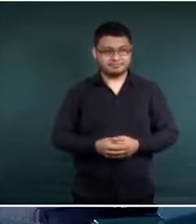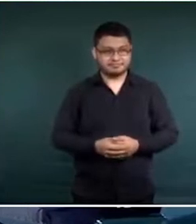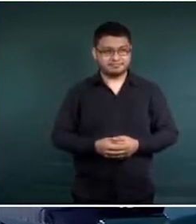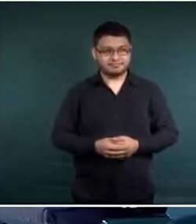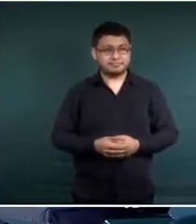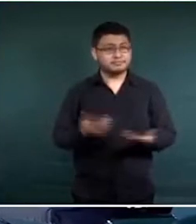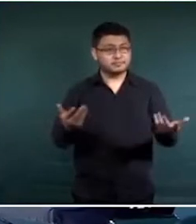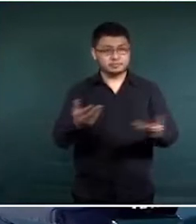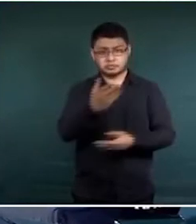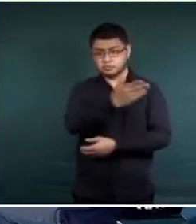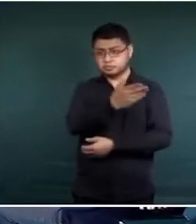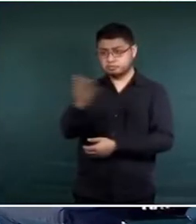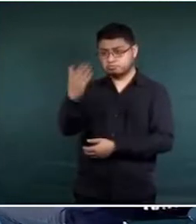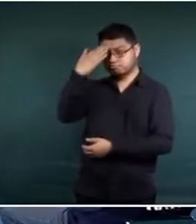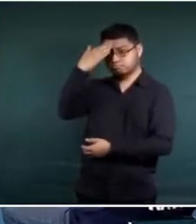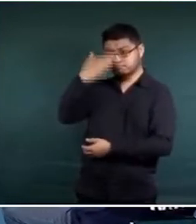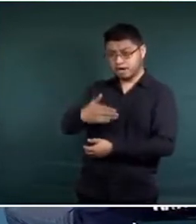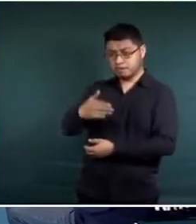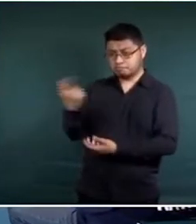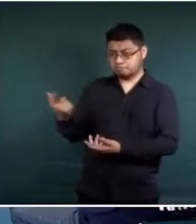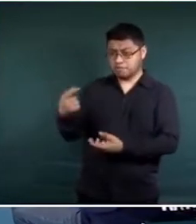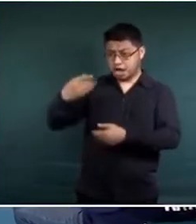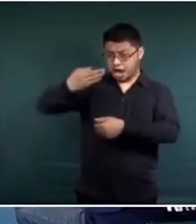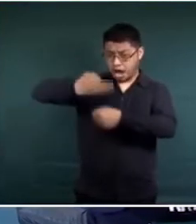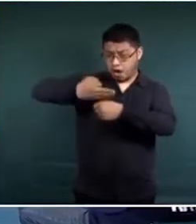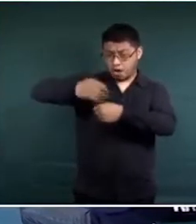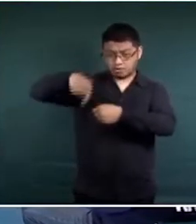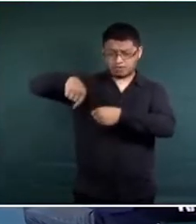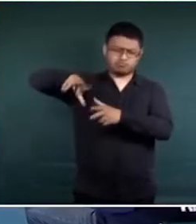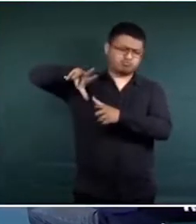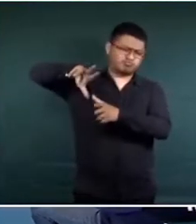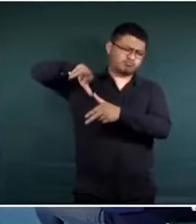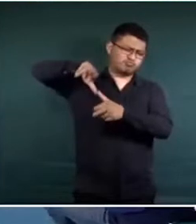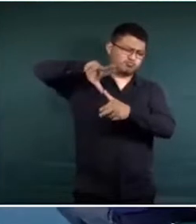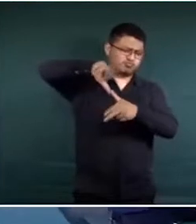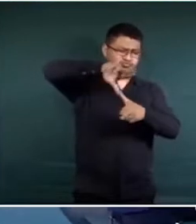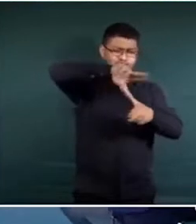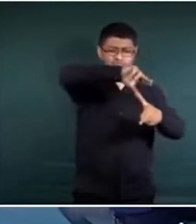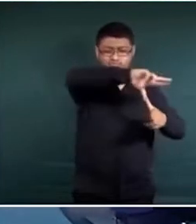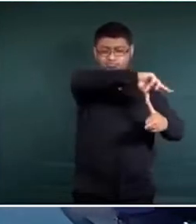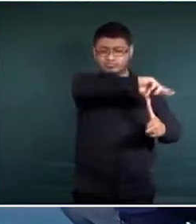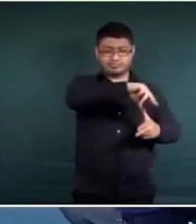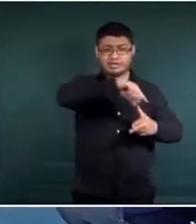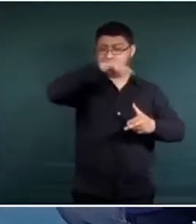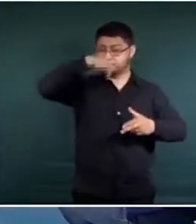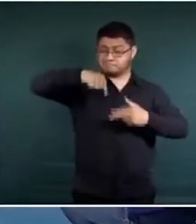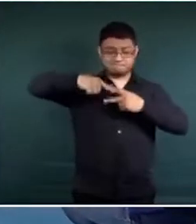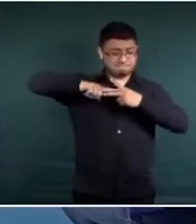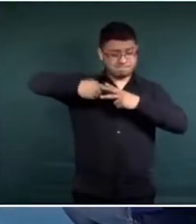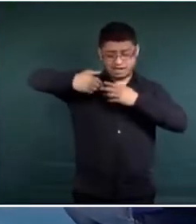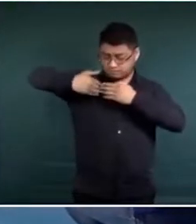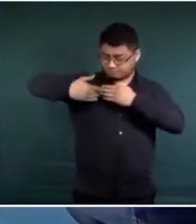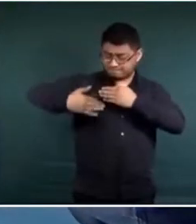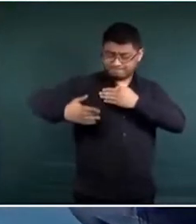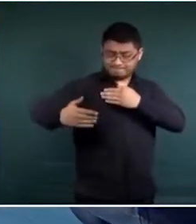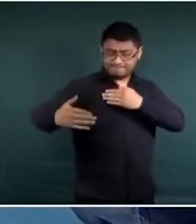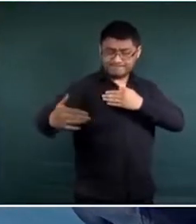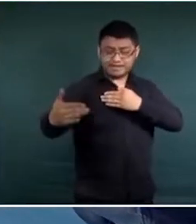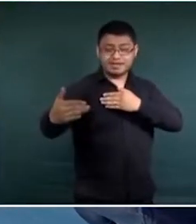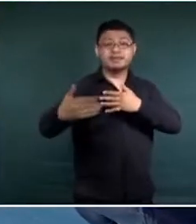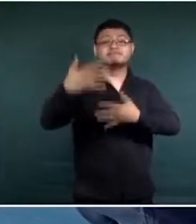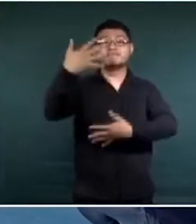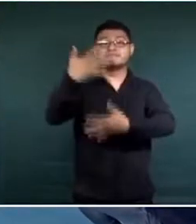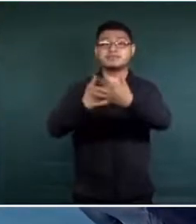Como ustedes saben, la temporada de ciclones tropicales y lluvias arranca en nuestro país el 15 de mayo y